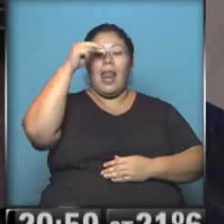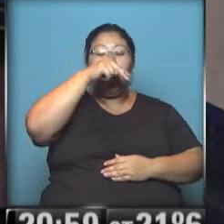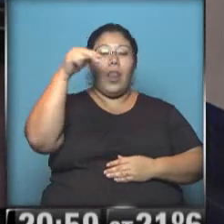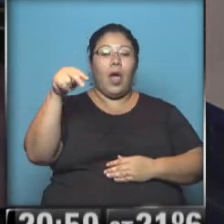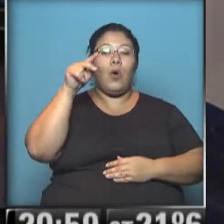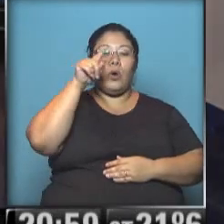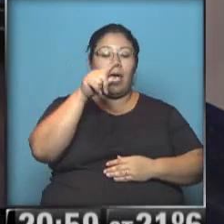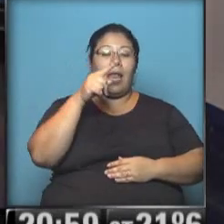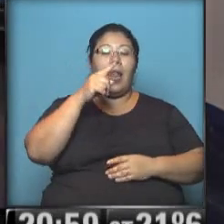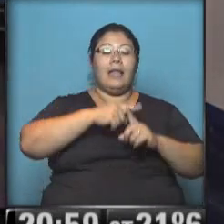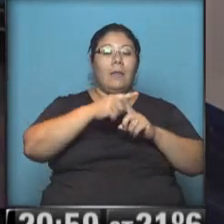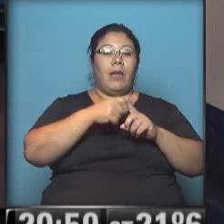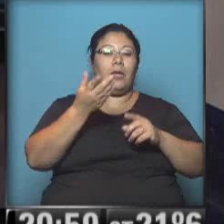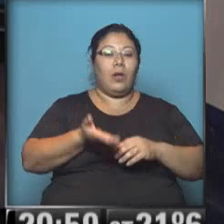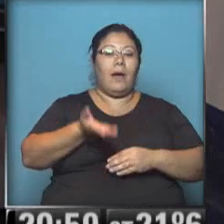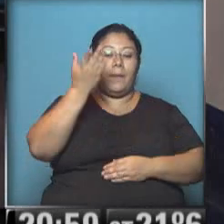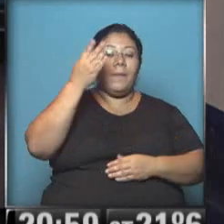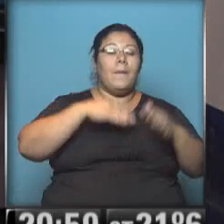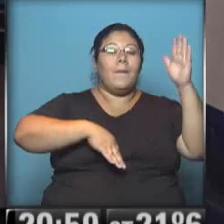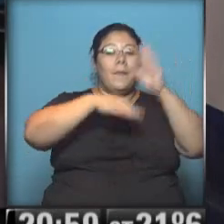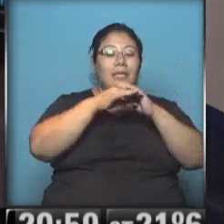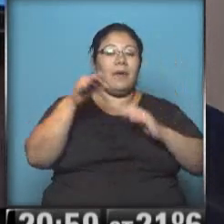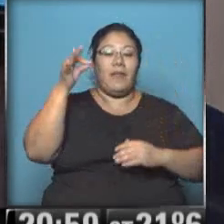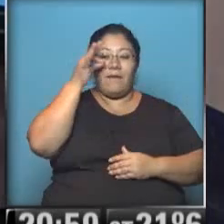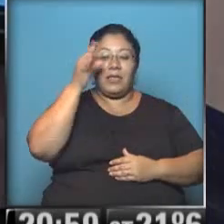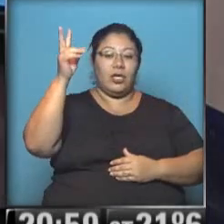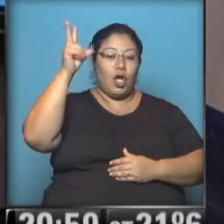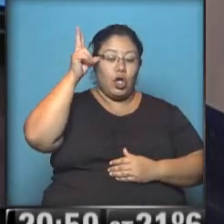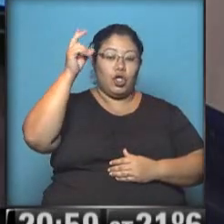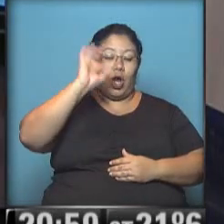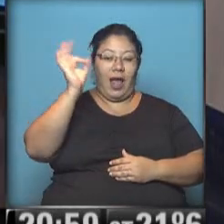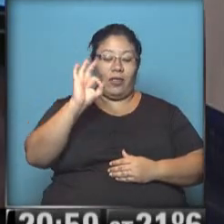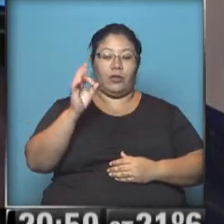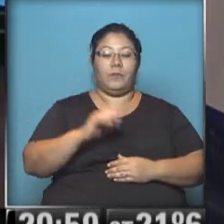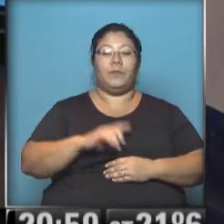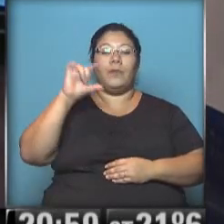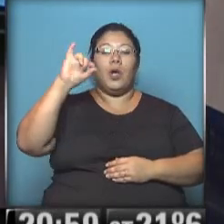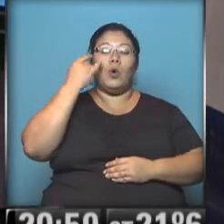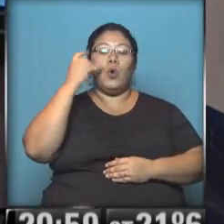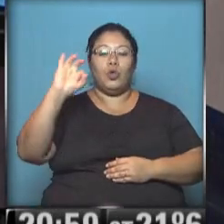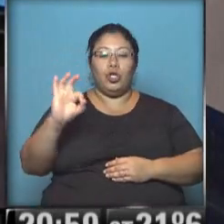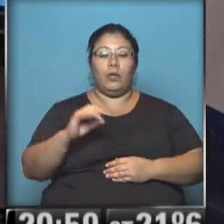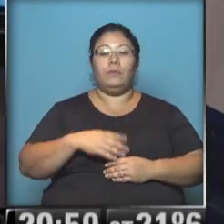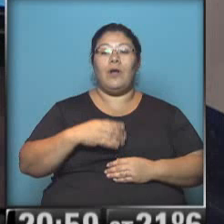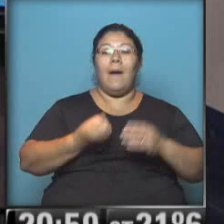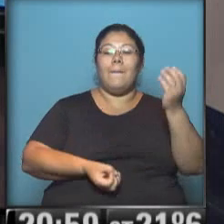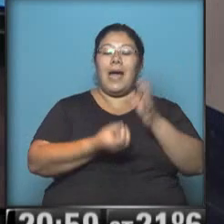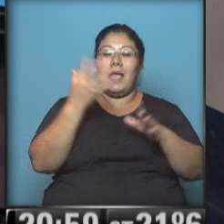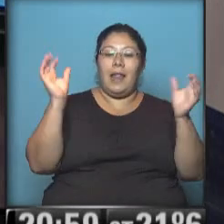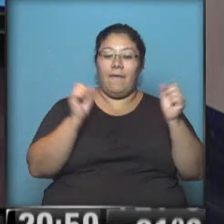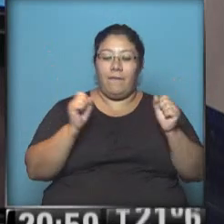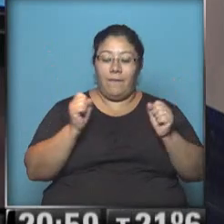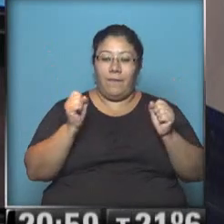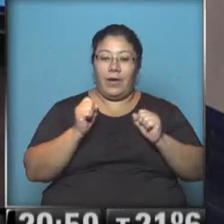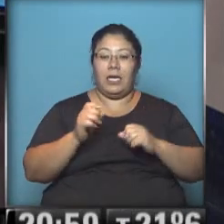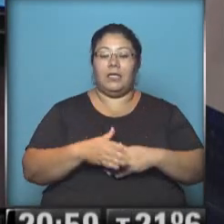tendrán temperaturas elevadas, máximas de 28 grados. En la región de Cuyo, aquí también una mañana bastante fresca, con mínimas de 9 a 13